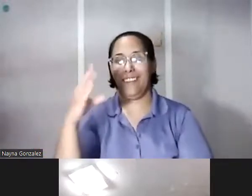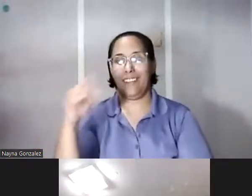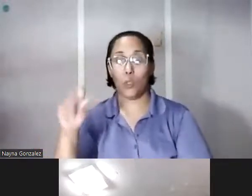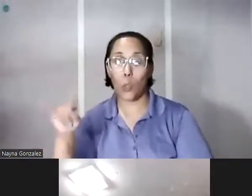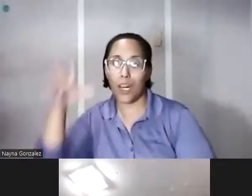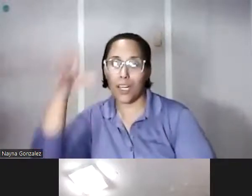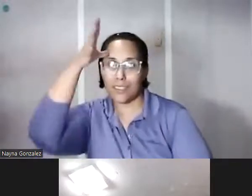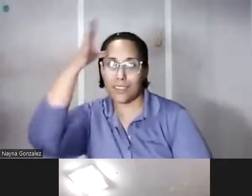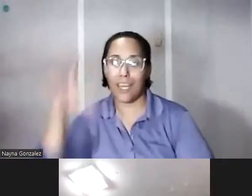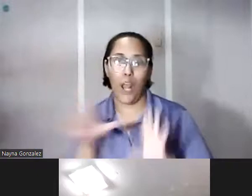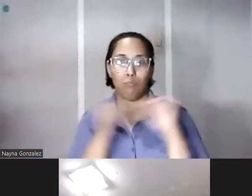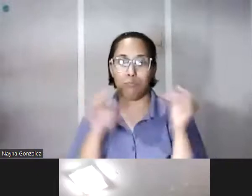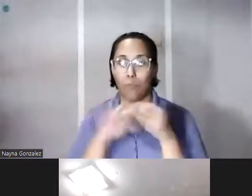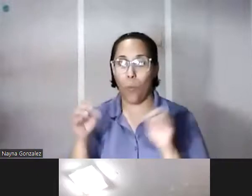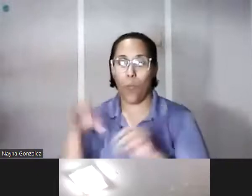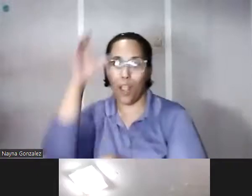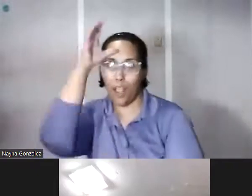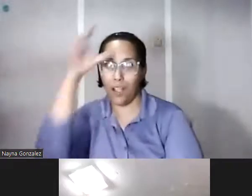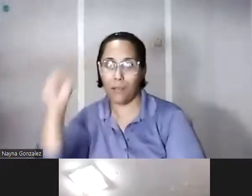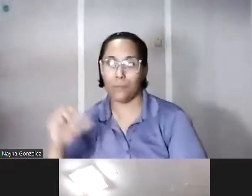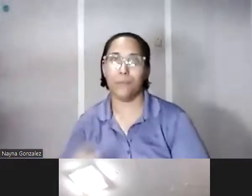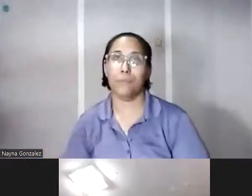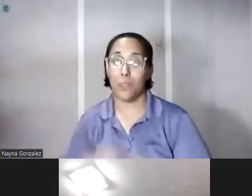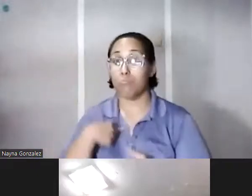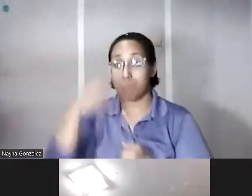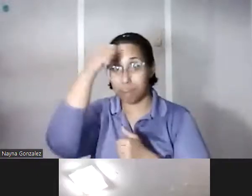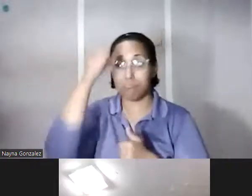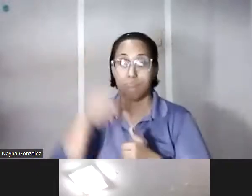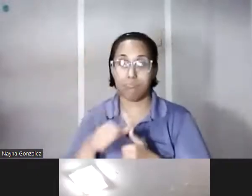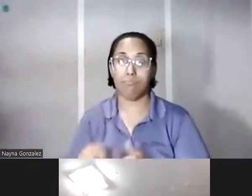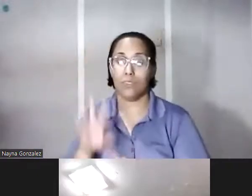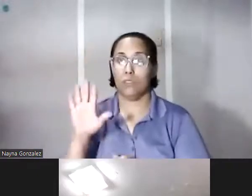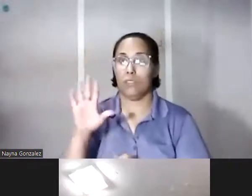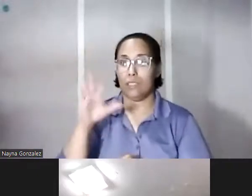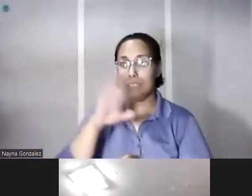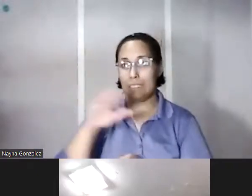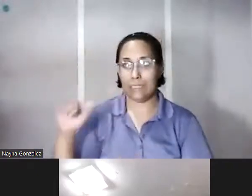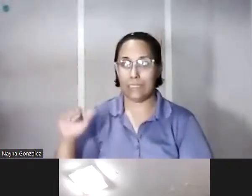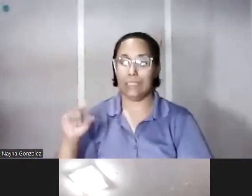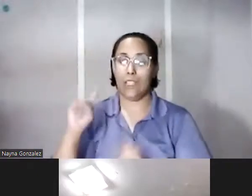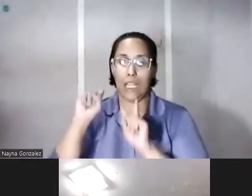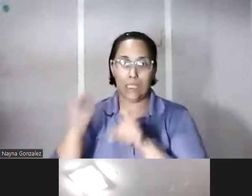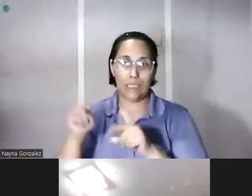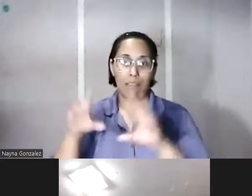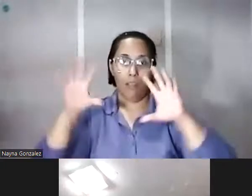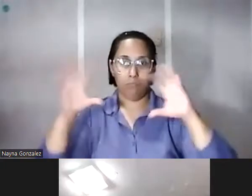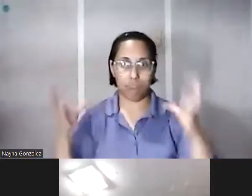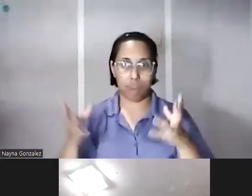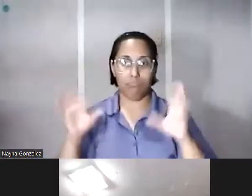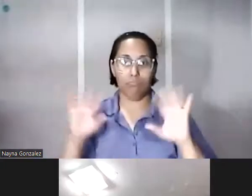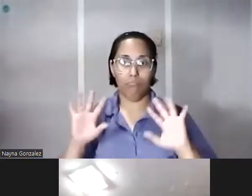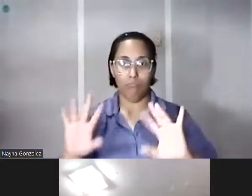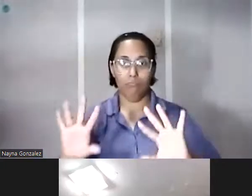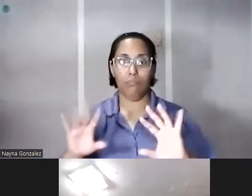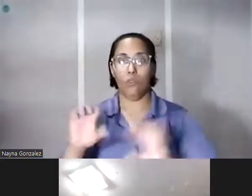narrador de Caguas yo recuerdo yo de niño iba mucho a los juegos al estadio Solá Morales